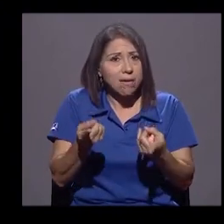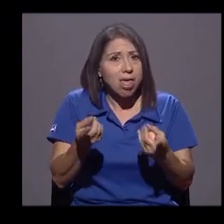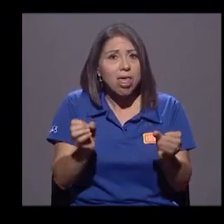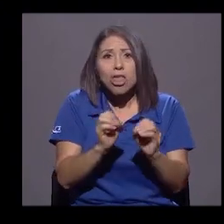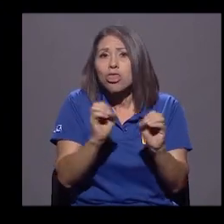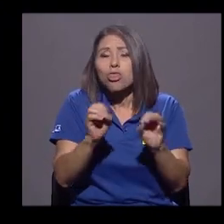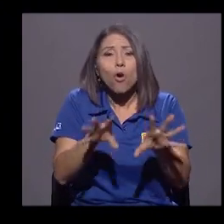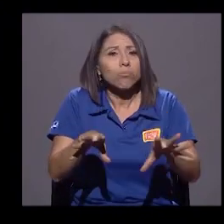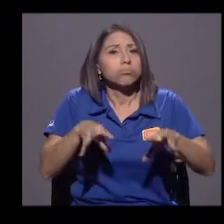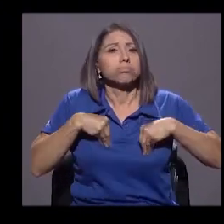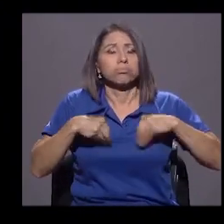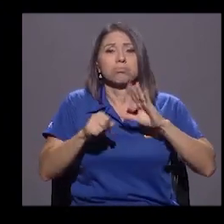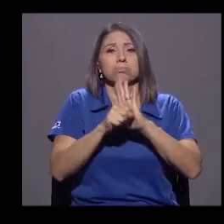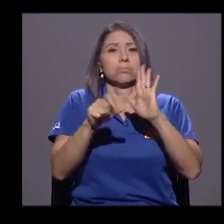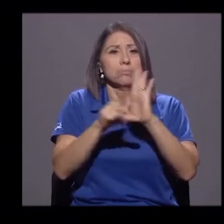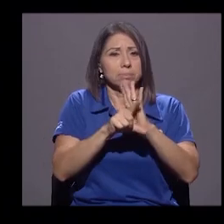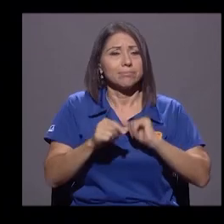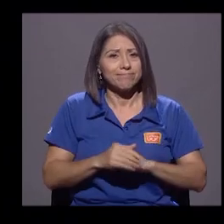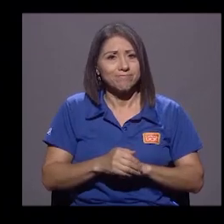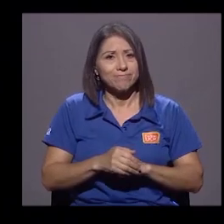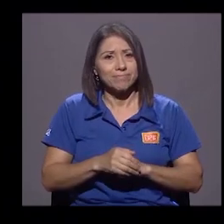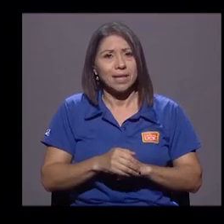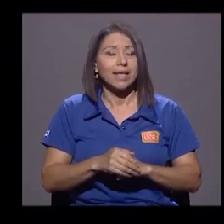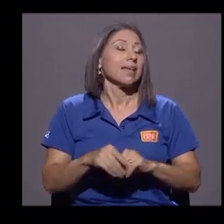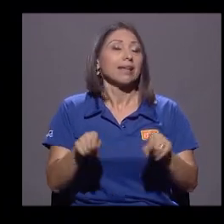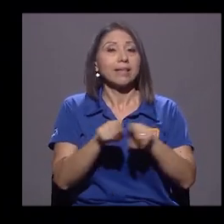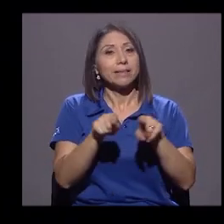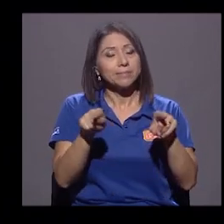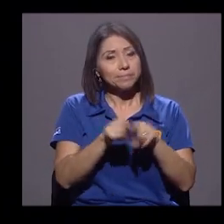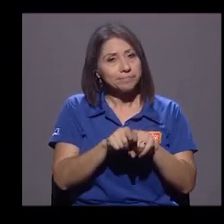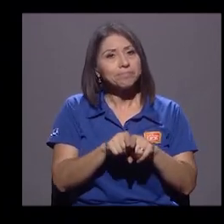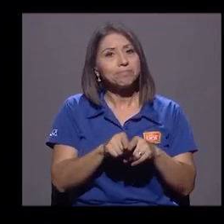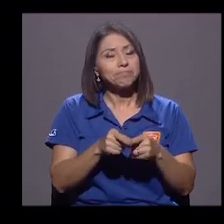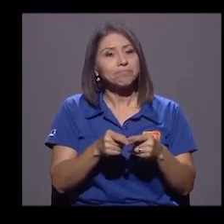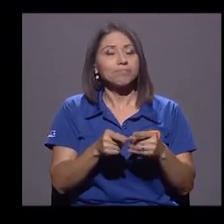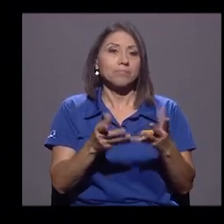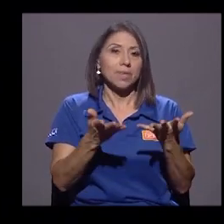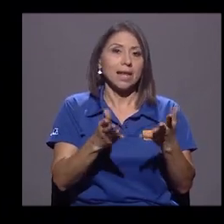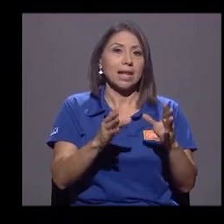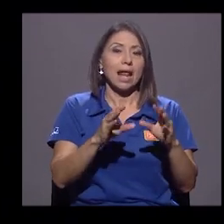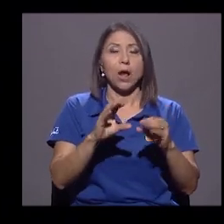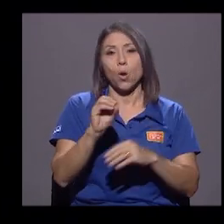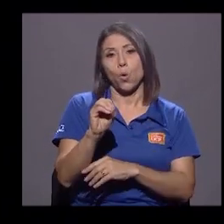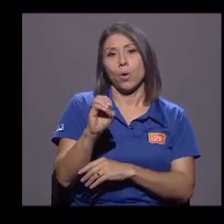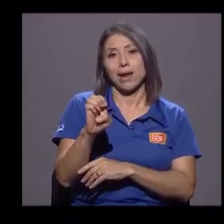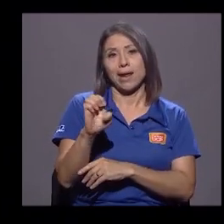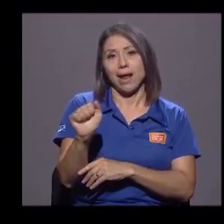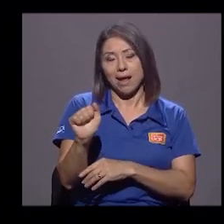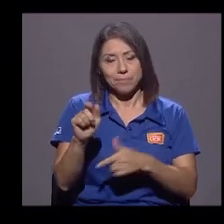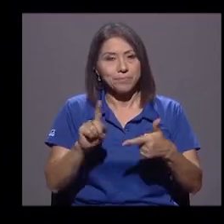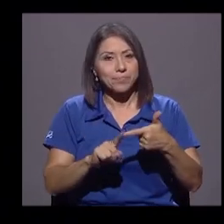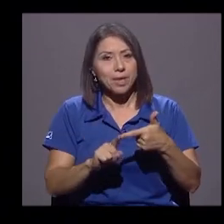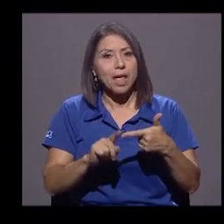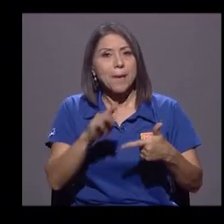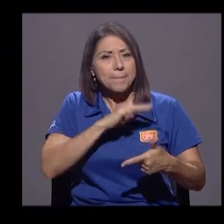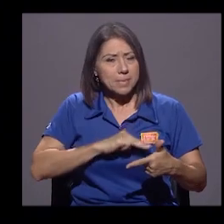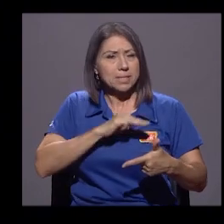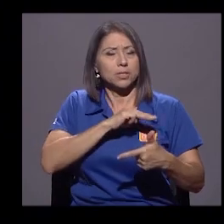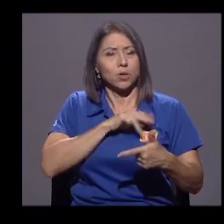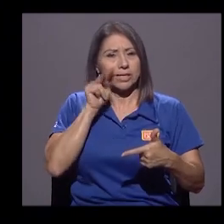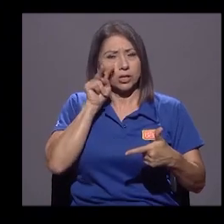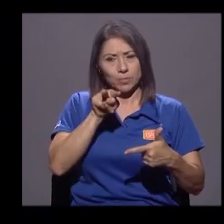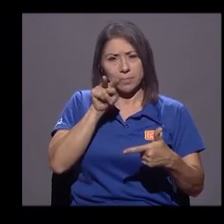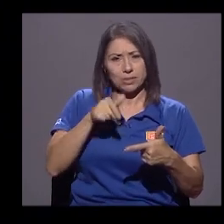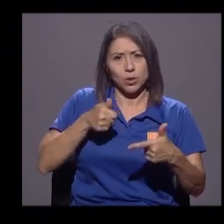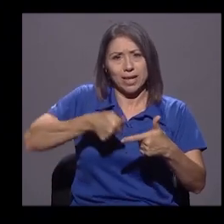en la Asamblea Legislativa. Y sistemáticamente, tanto la Organización de Estados Americanos, las misiones de observación electoral